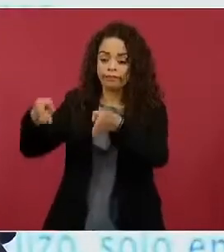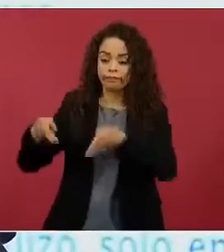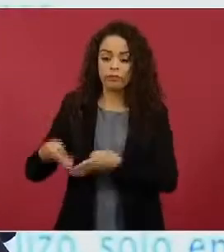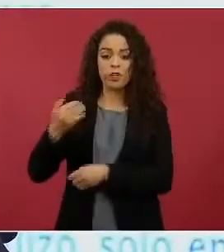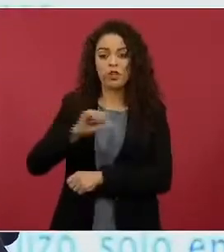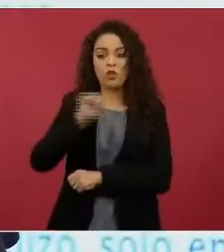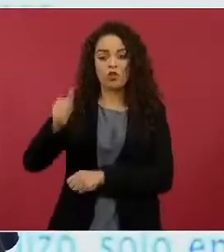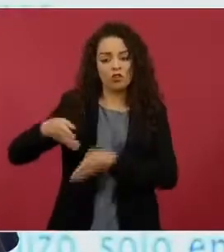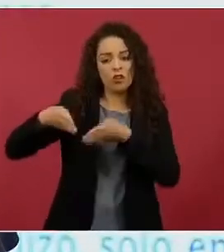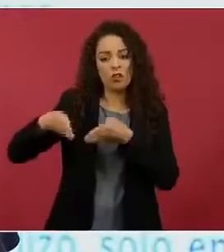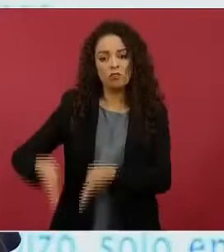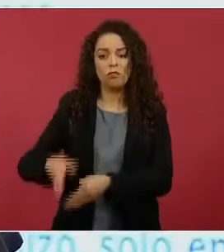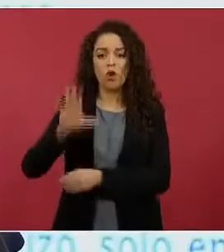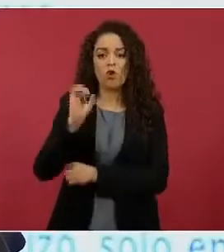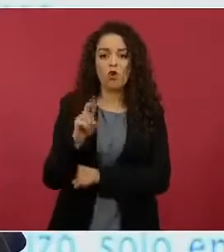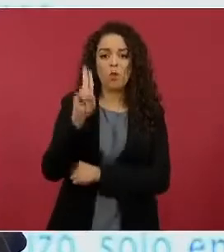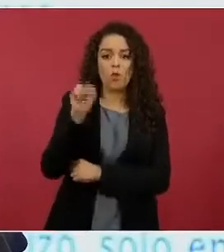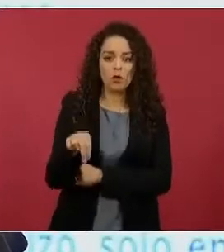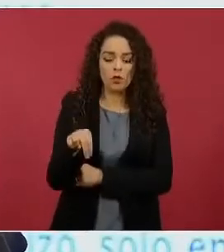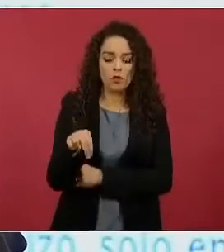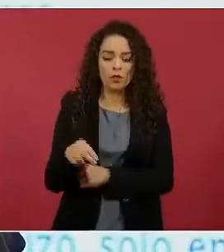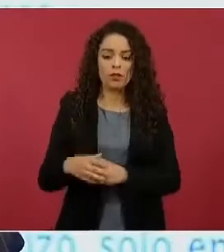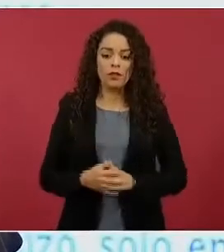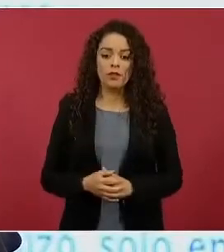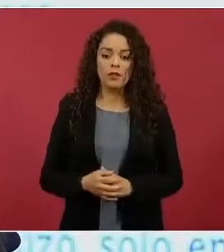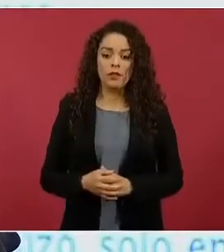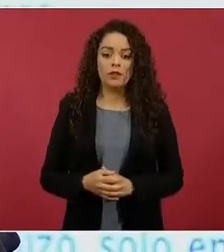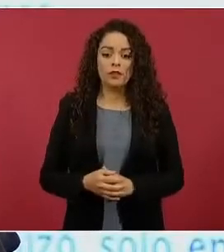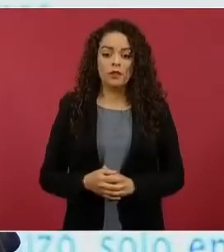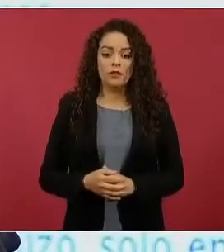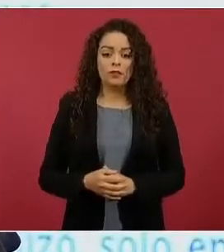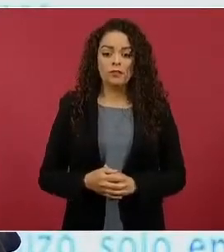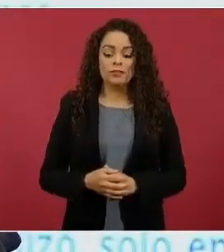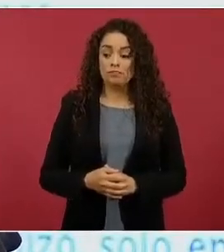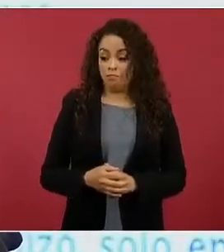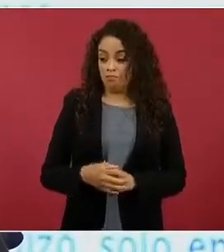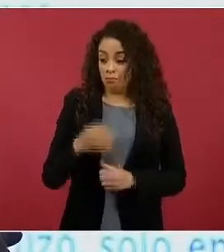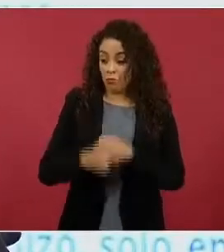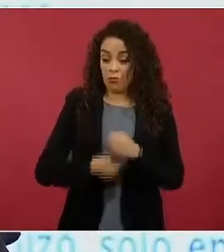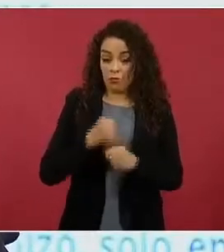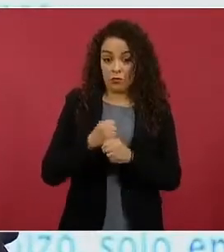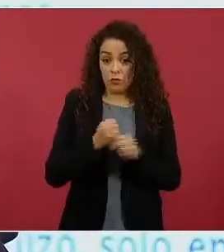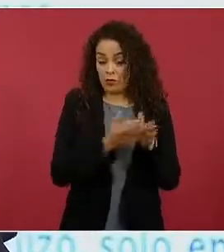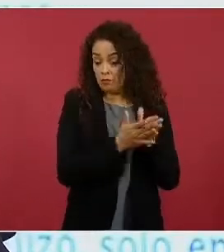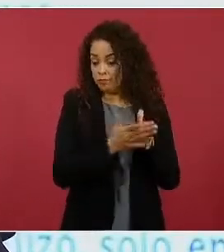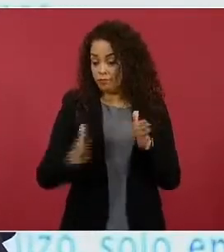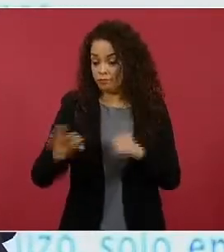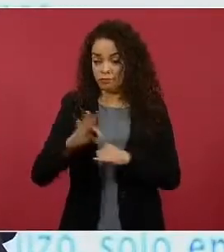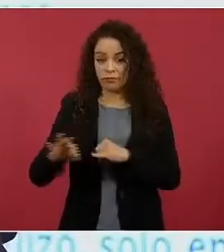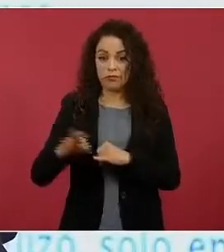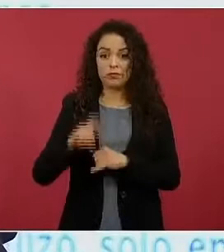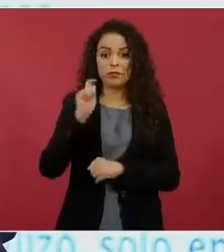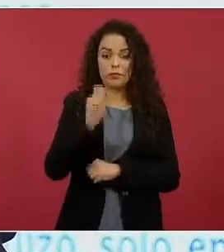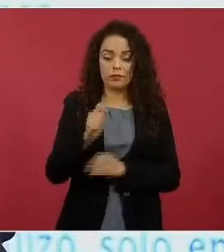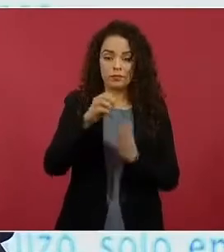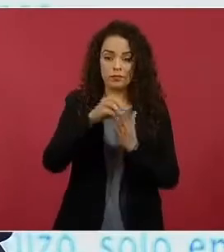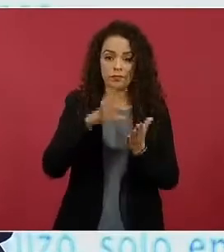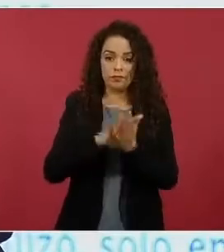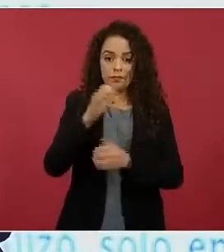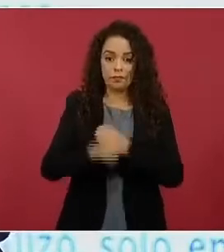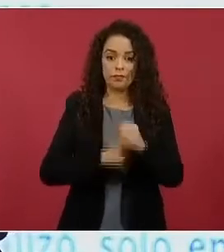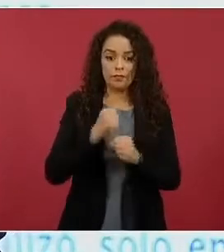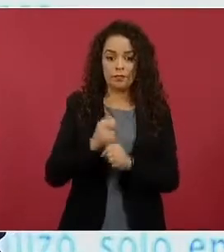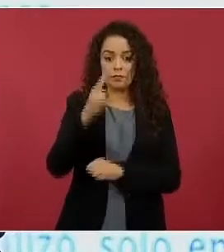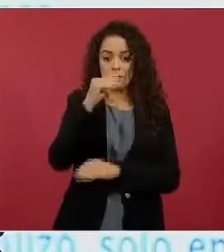comunes. Este dato se ha venido confirmando en los últimos años. El caso del dato de 2020, quinto